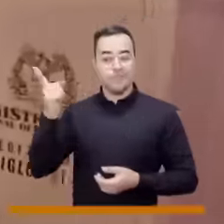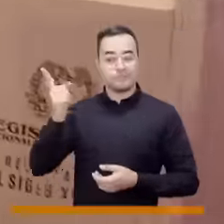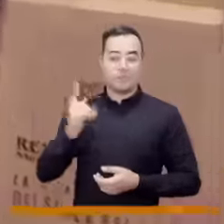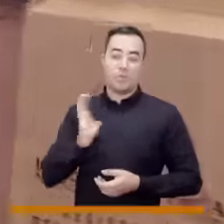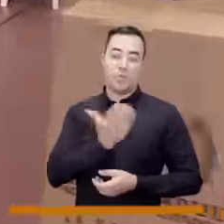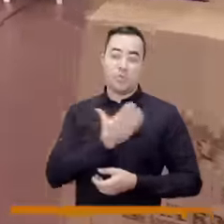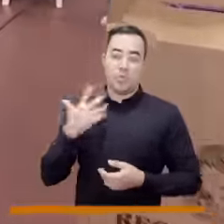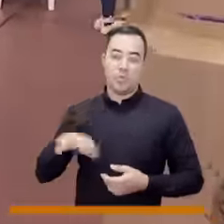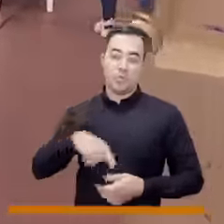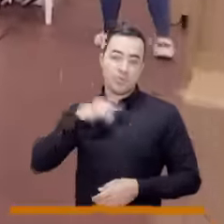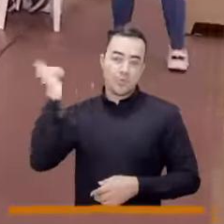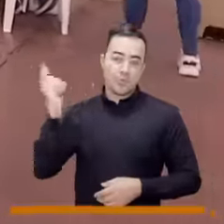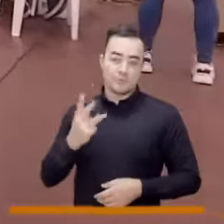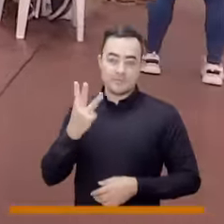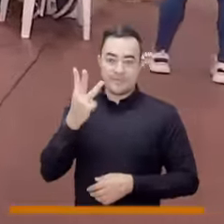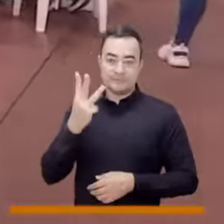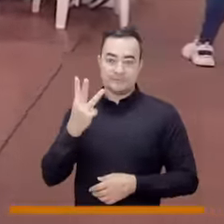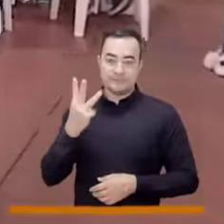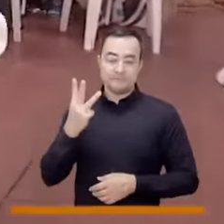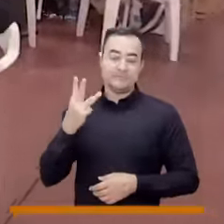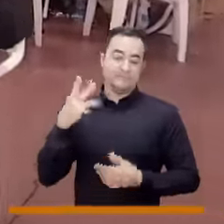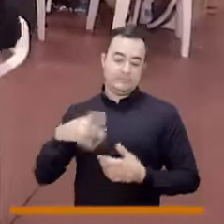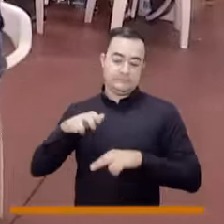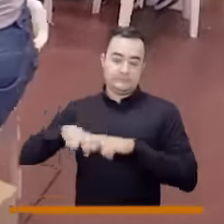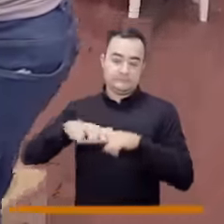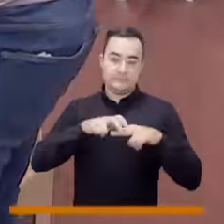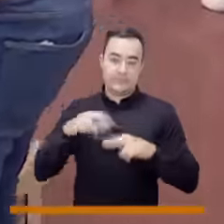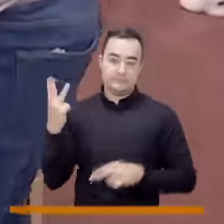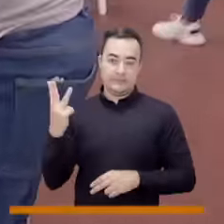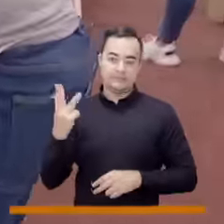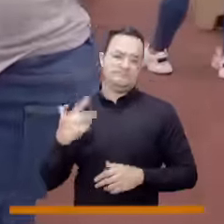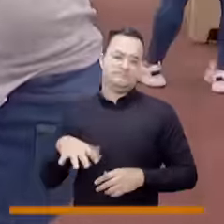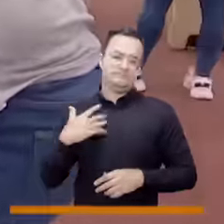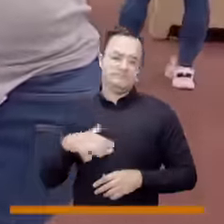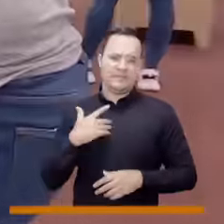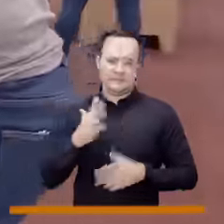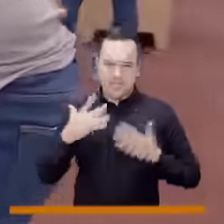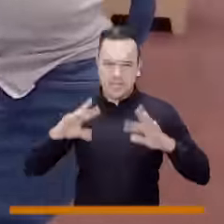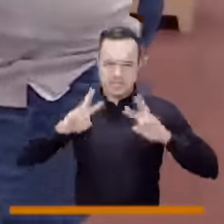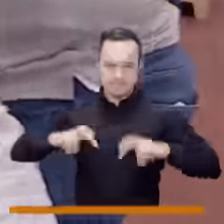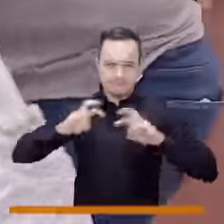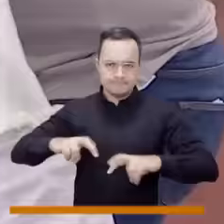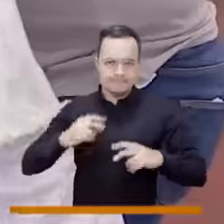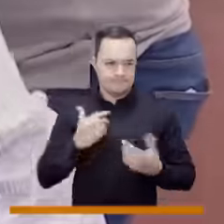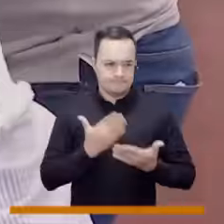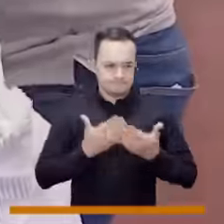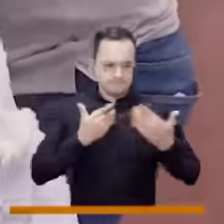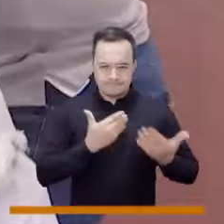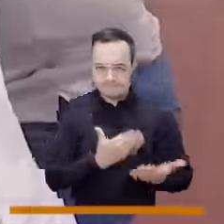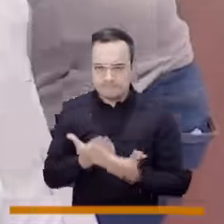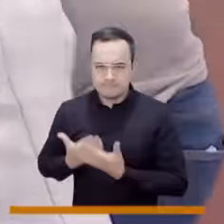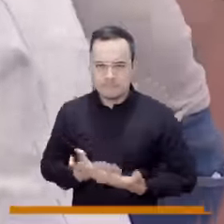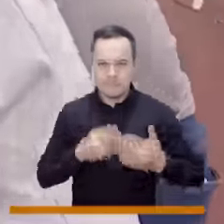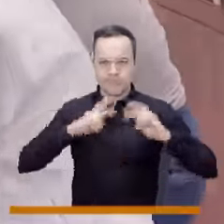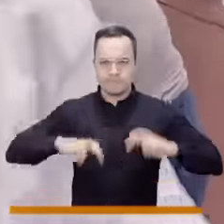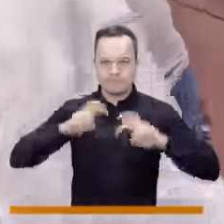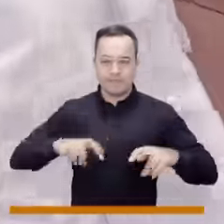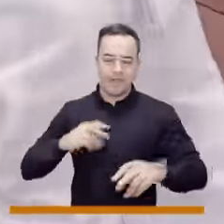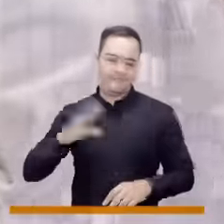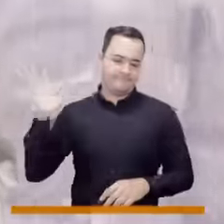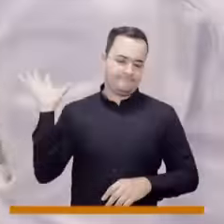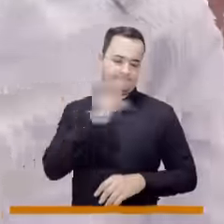años atrás recuperamos curules, donde en el Senado perdimos tres curules, pero gracias a un ejercicio con nuestros testigos